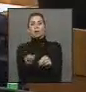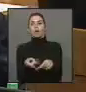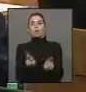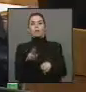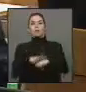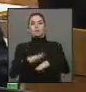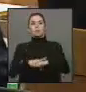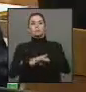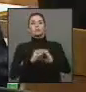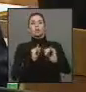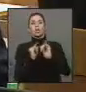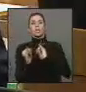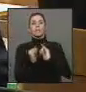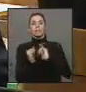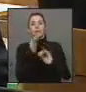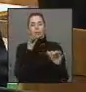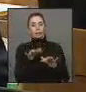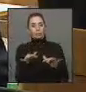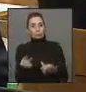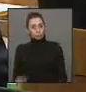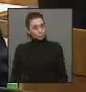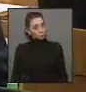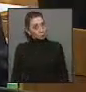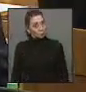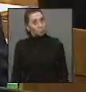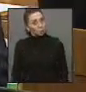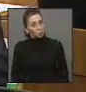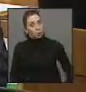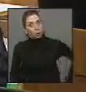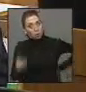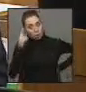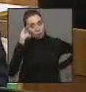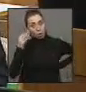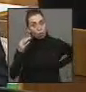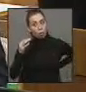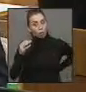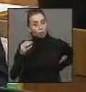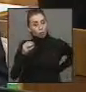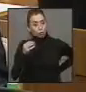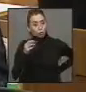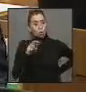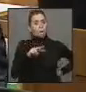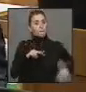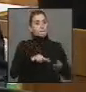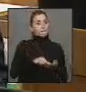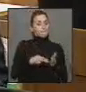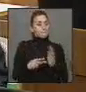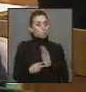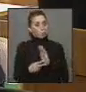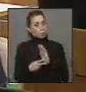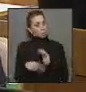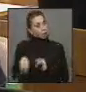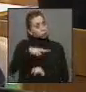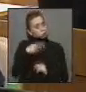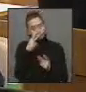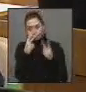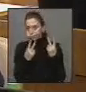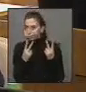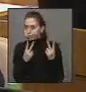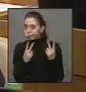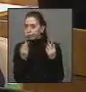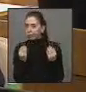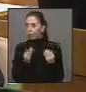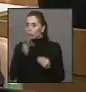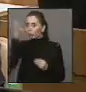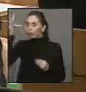Internet y todo lo que ello conlleva, obviamente que estamos ante un problema en el cual tenemos que, desde mi punto de vista, medir las